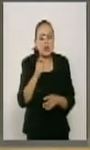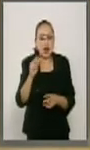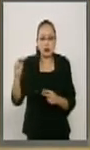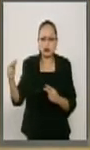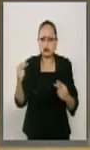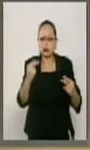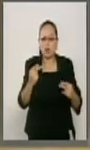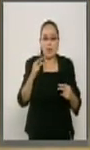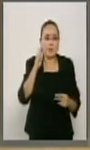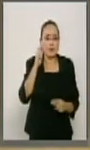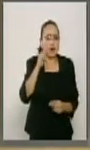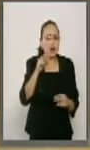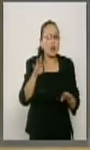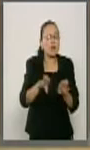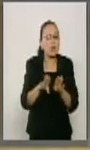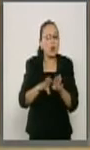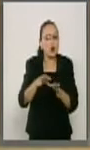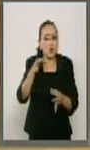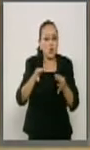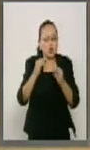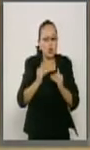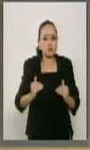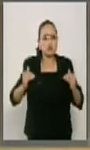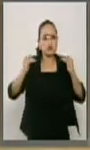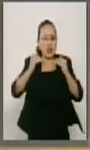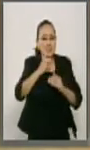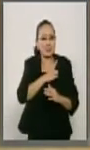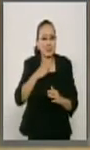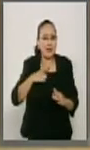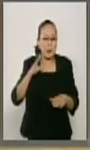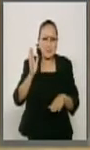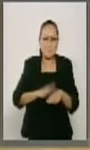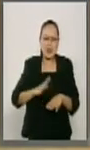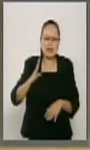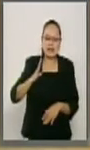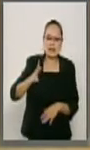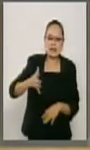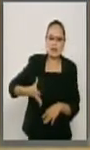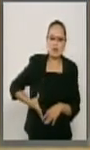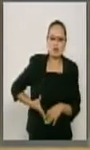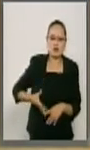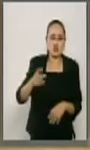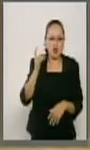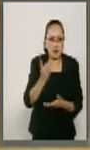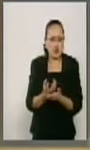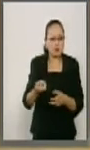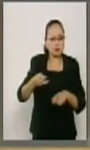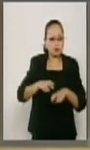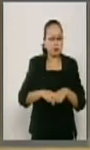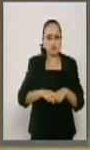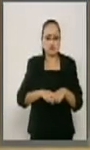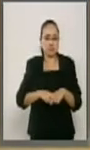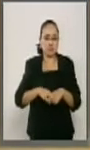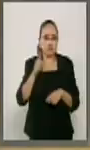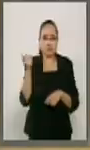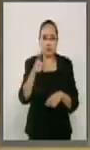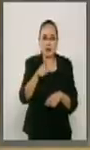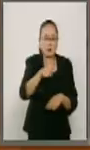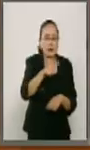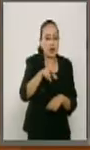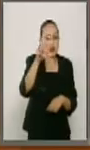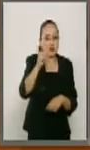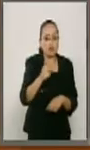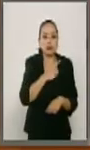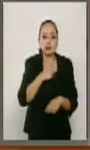de la Corte tiene que ser mucho más que un borócrata de tribunal. Sin embargo,